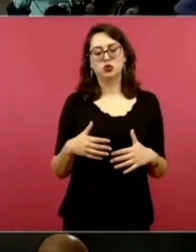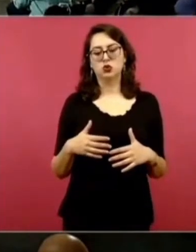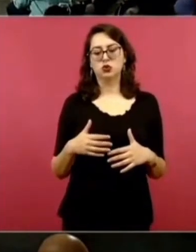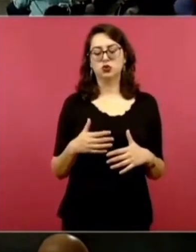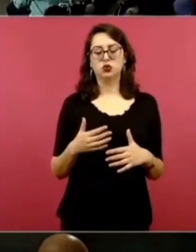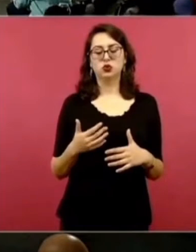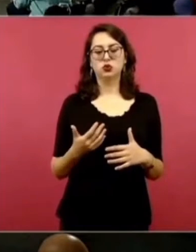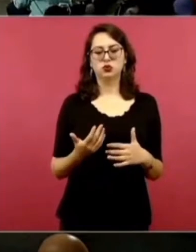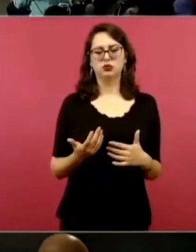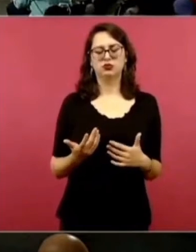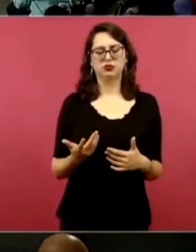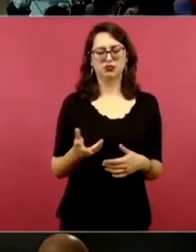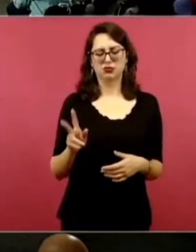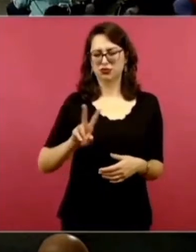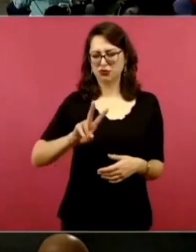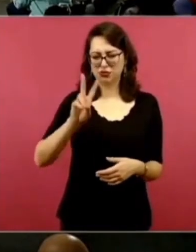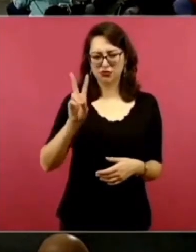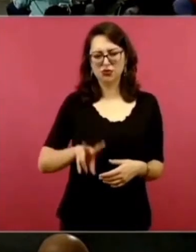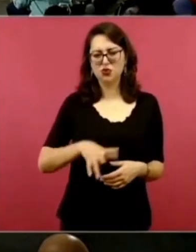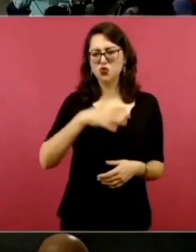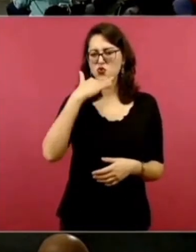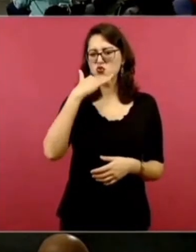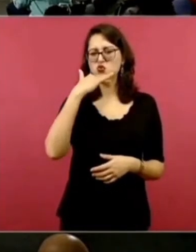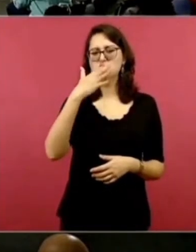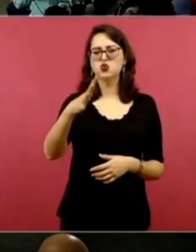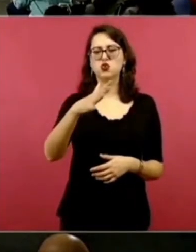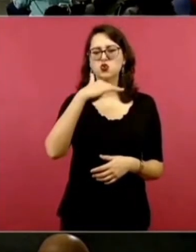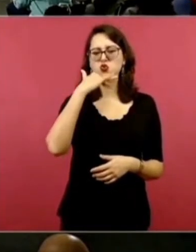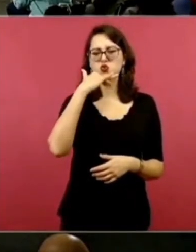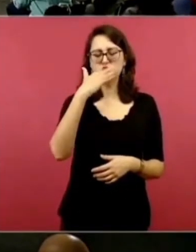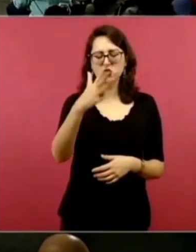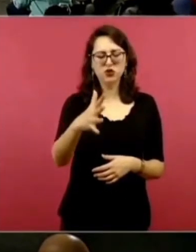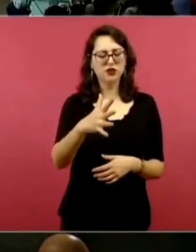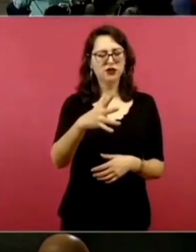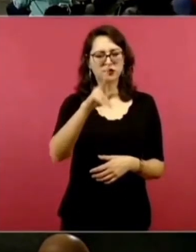mucha corrupción, de mucha impunidad,